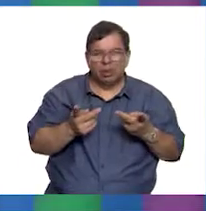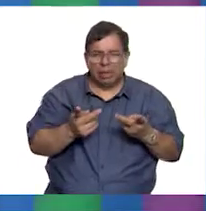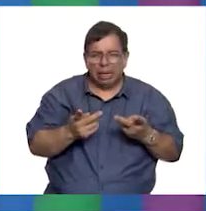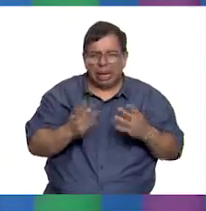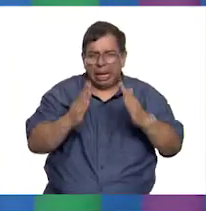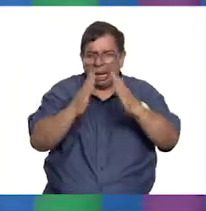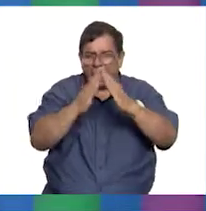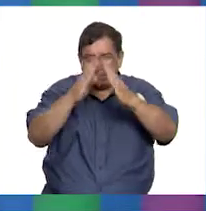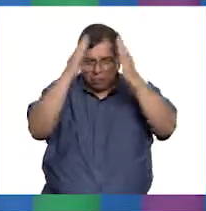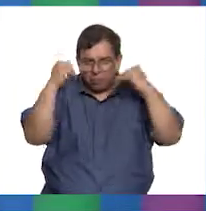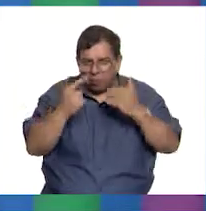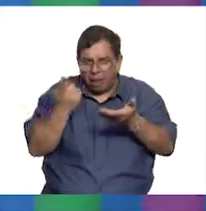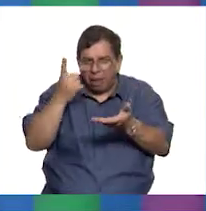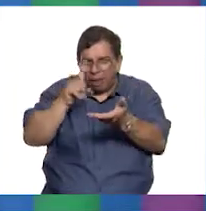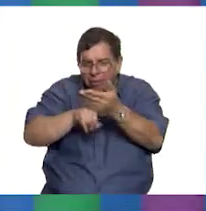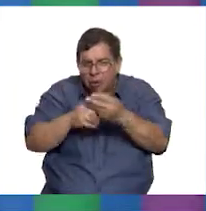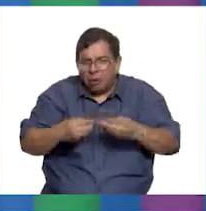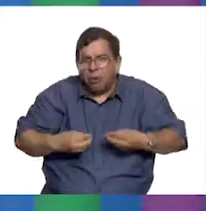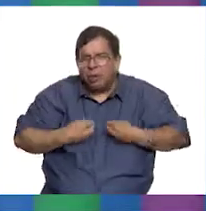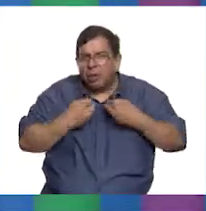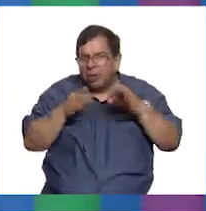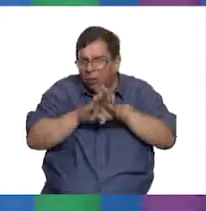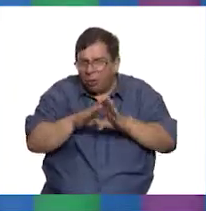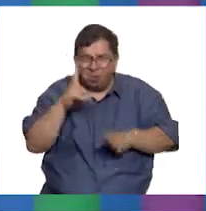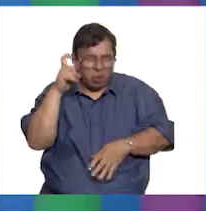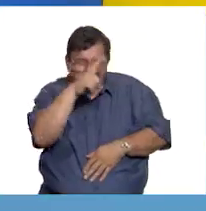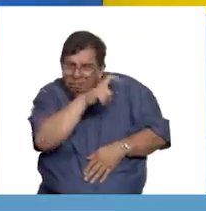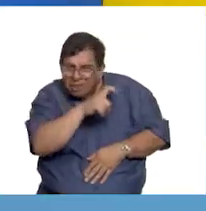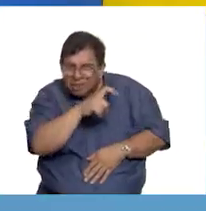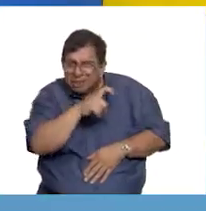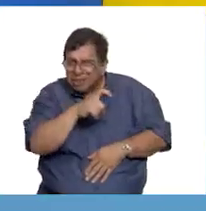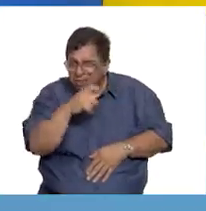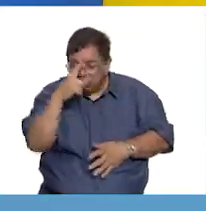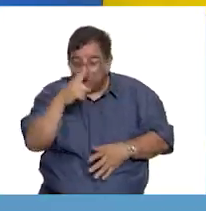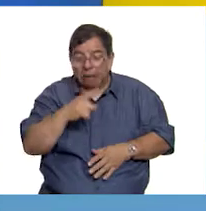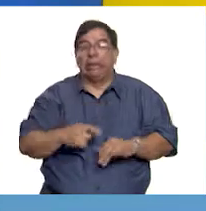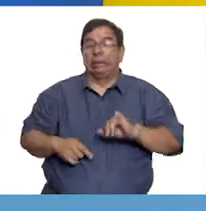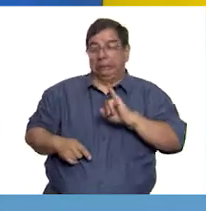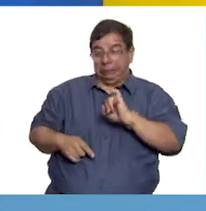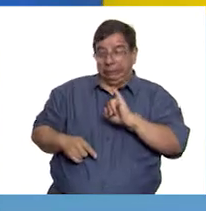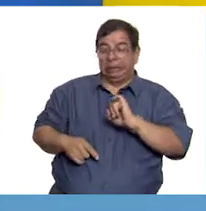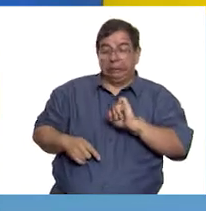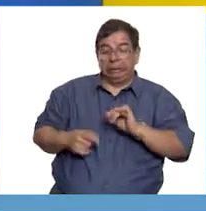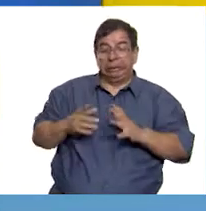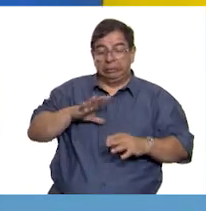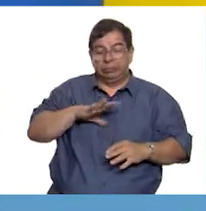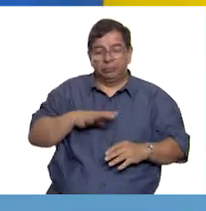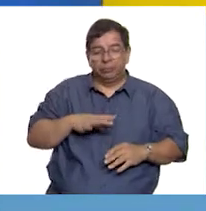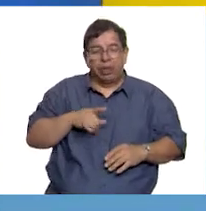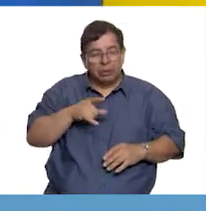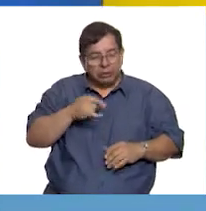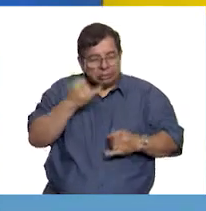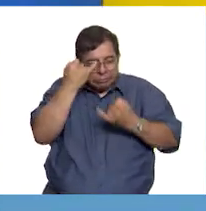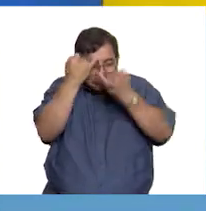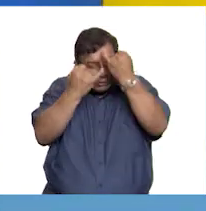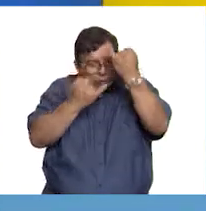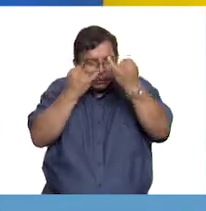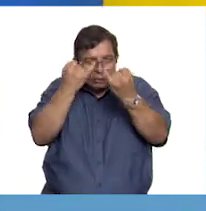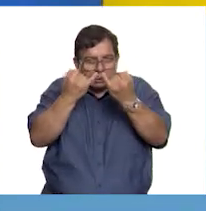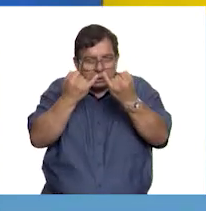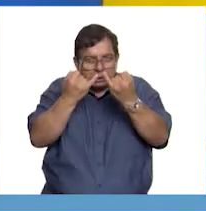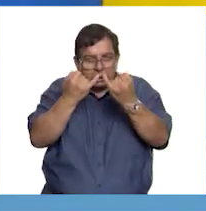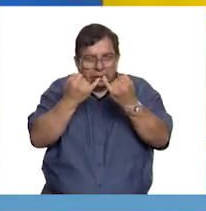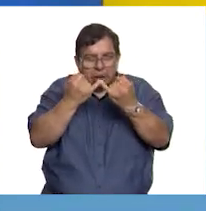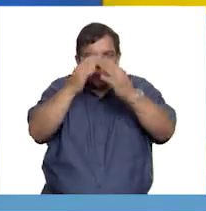un convento? Imagino que era bastante difícil. Lo era. Imaginaros que, a diferencia